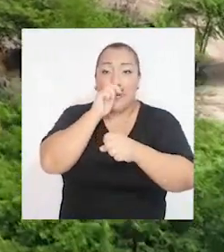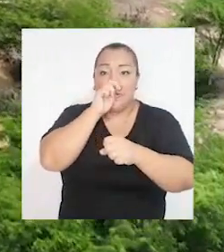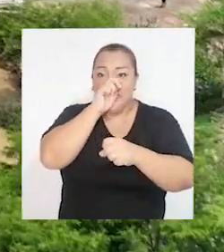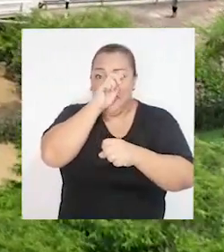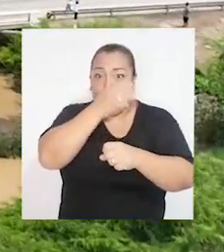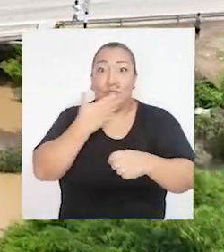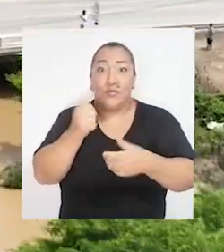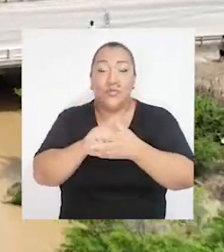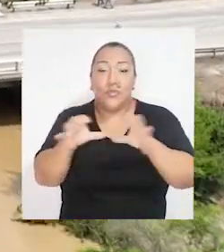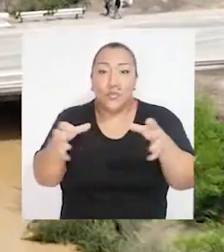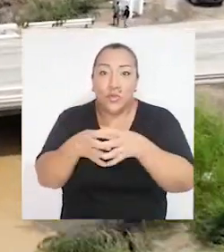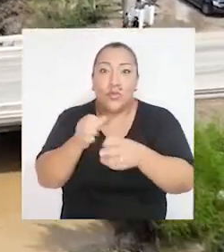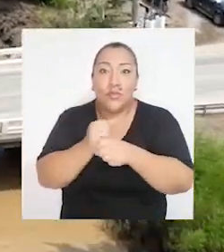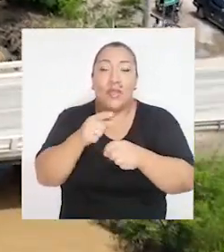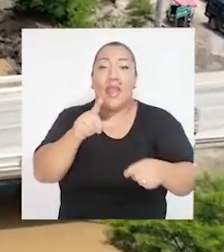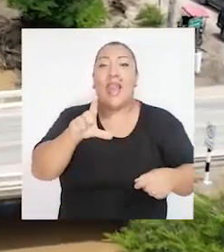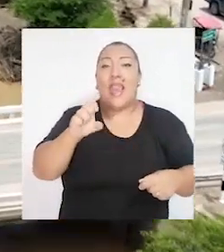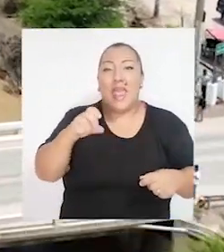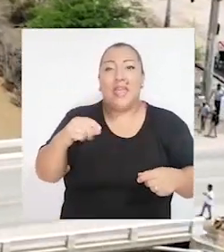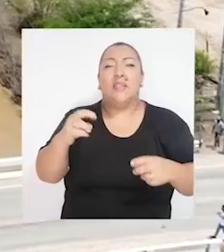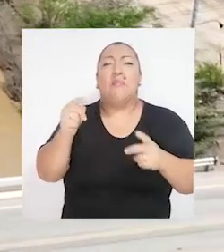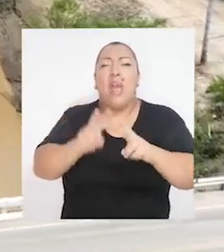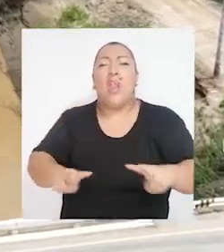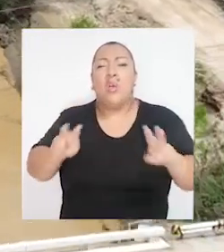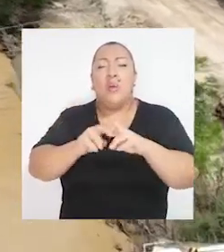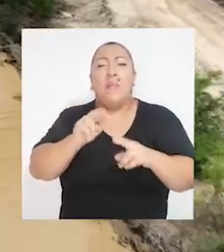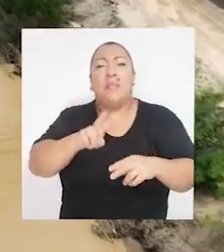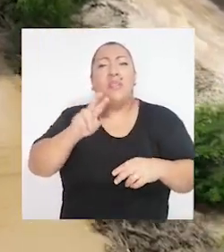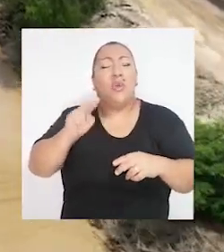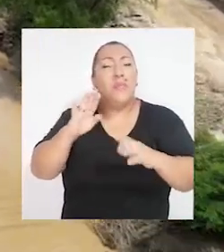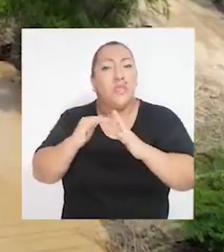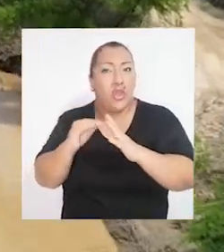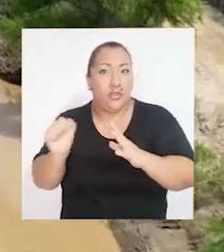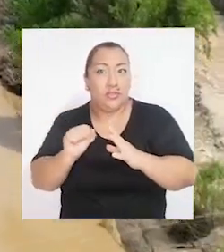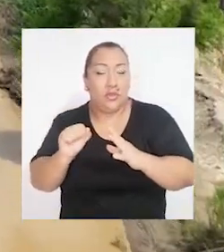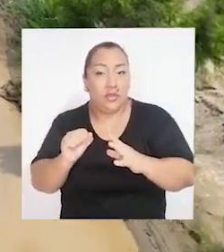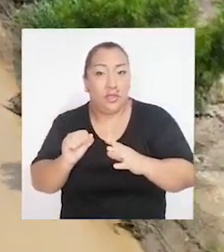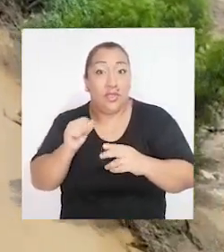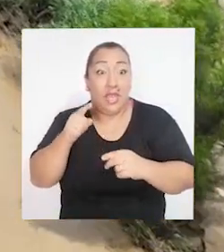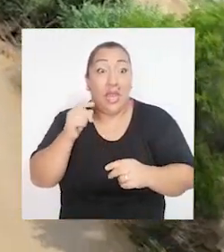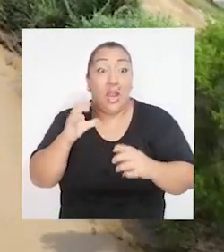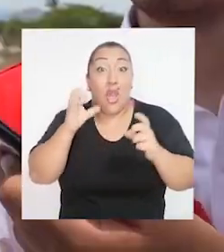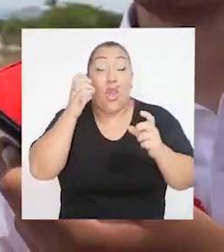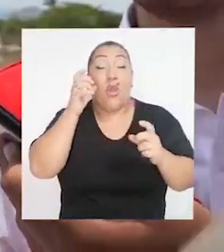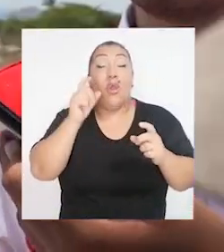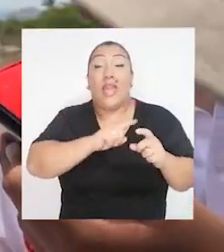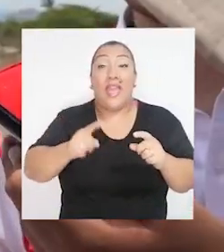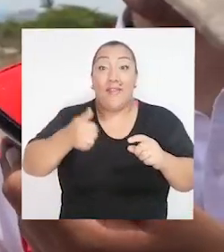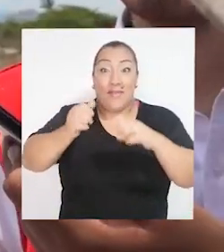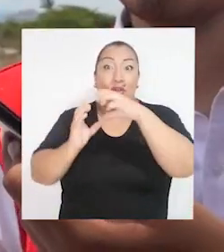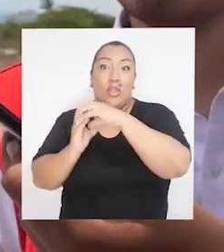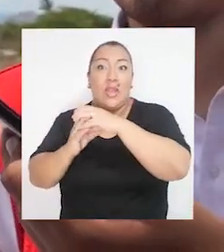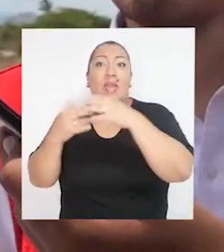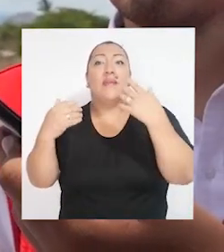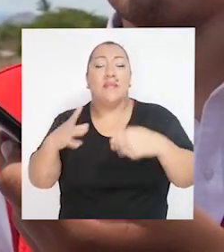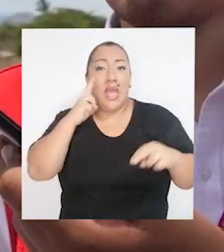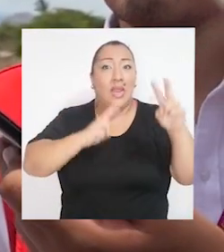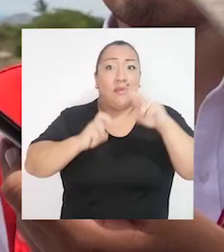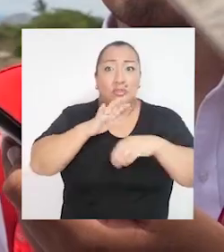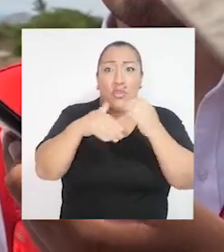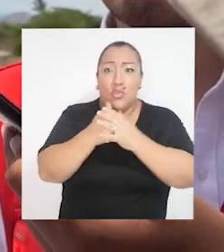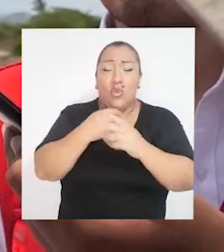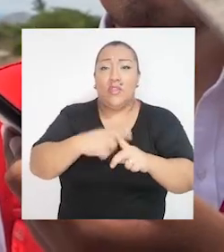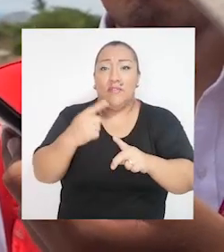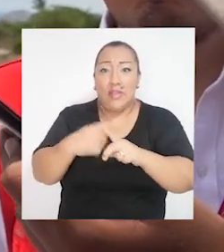supervisamos la obra de descolmatación del cauce del río La Leche, valorizado en más de 21 millones de soles. El Contralor Nelson Schatz